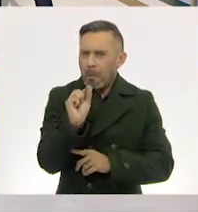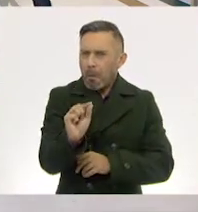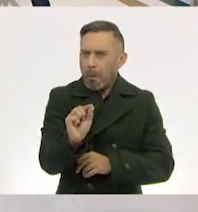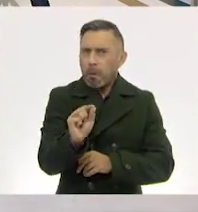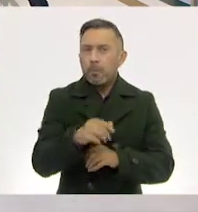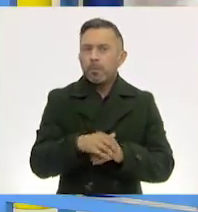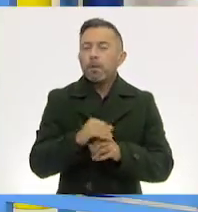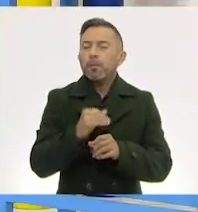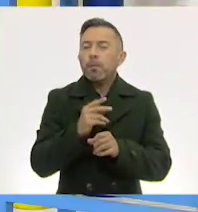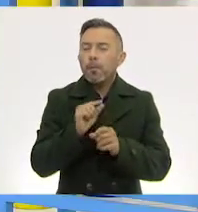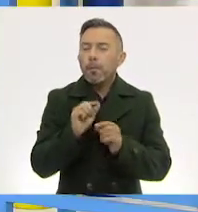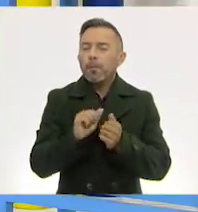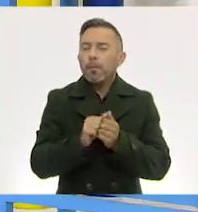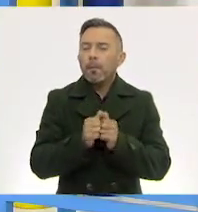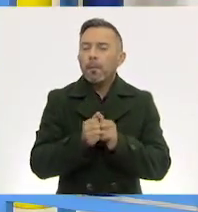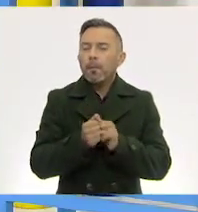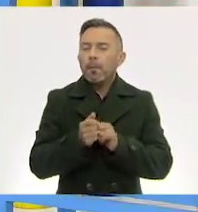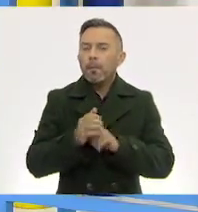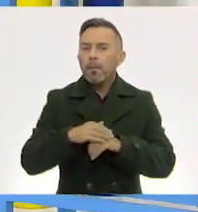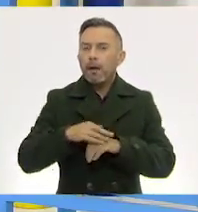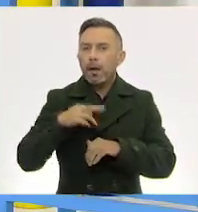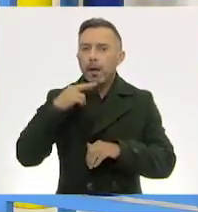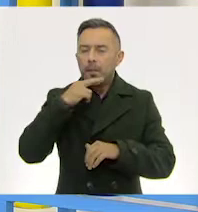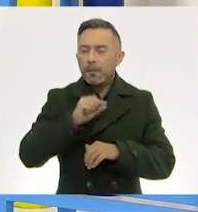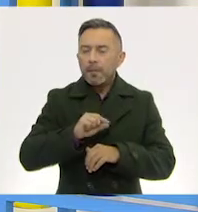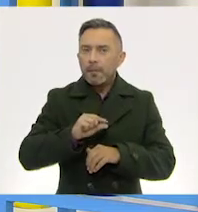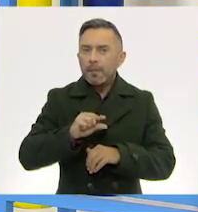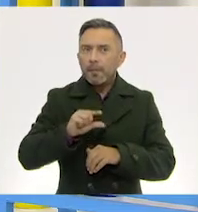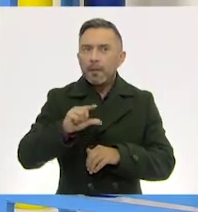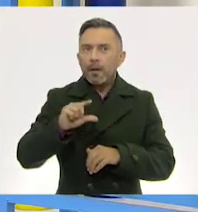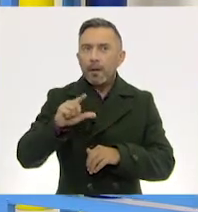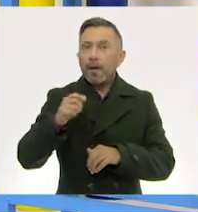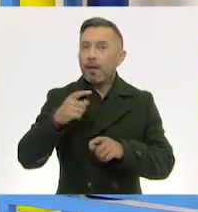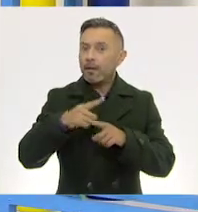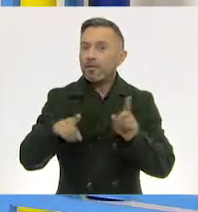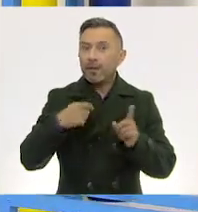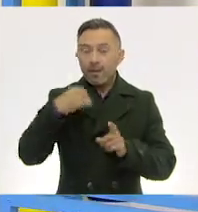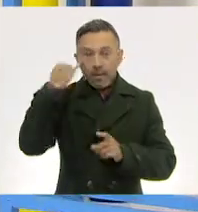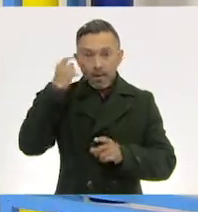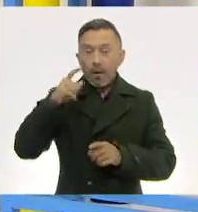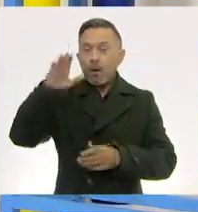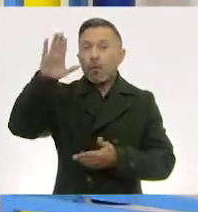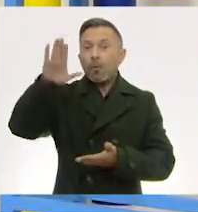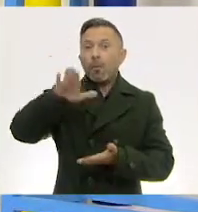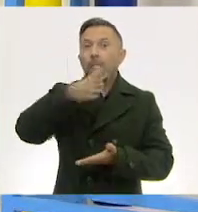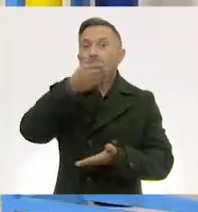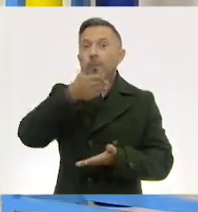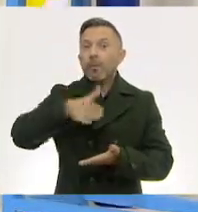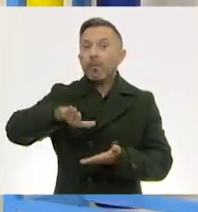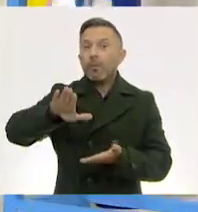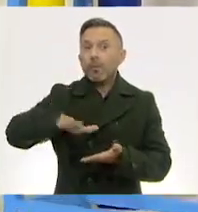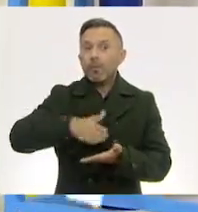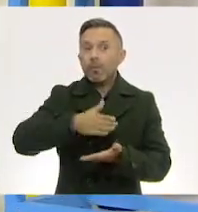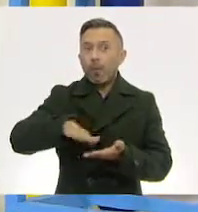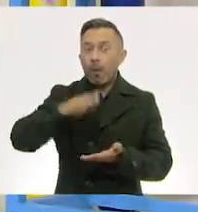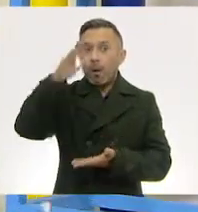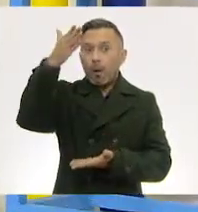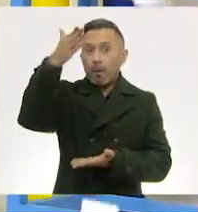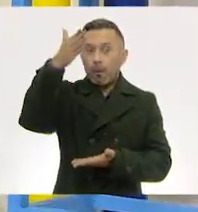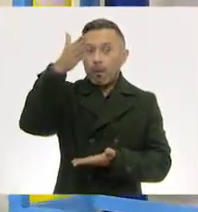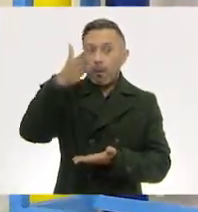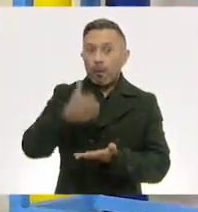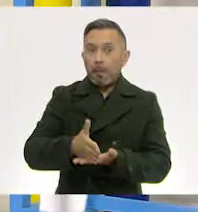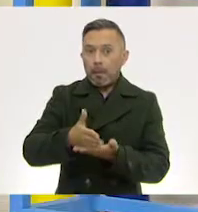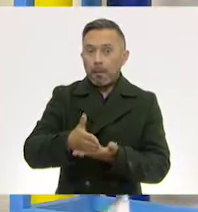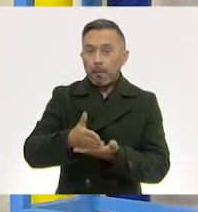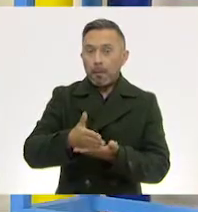¿no? Mucho más rápido. Ahora, ahorita se me ocurre que es distinto si una hoja cae así, porque puede ir haciendo esto. Así, cae así paradita,